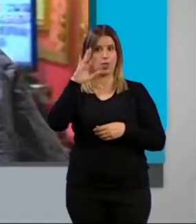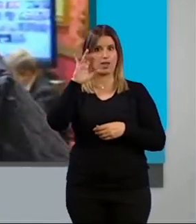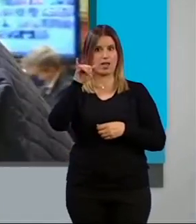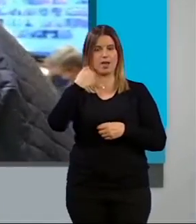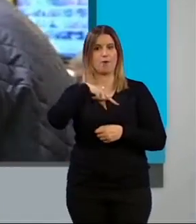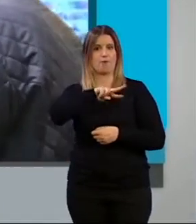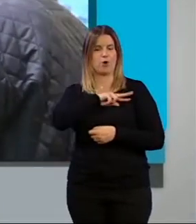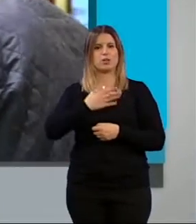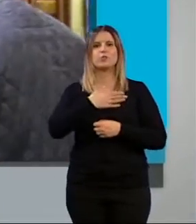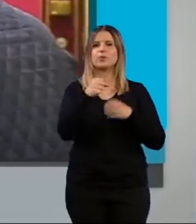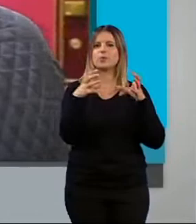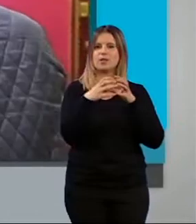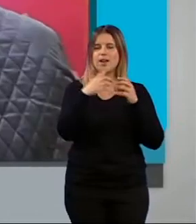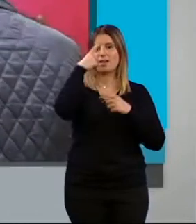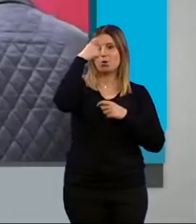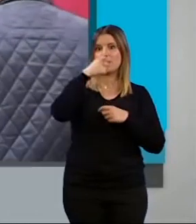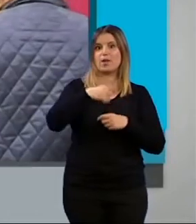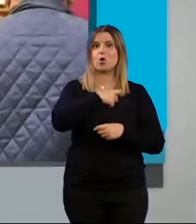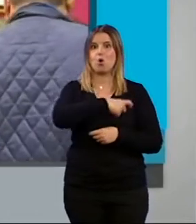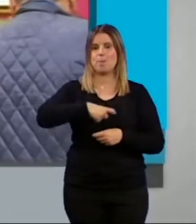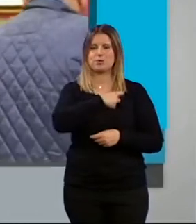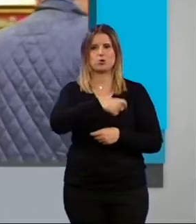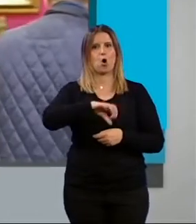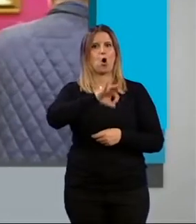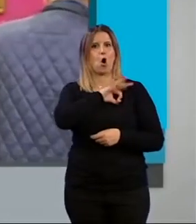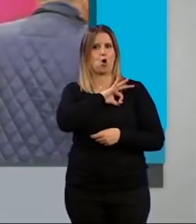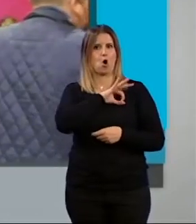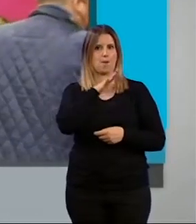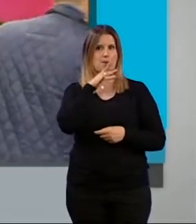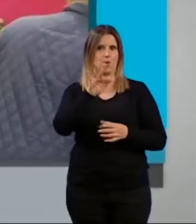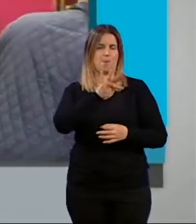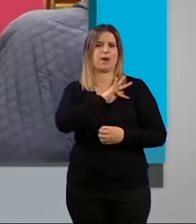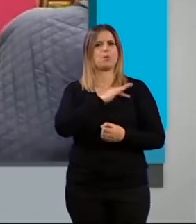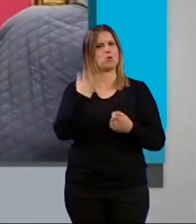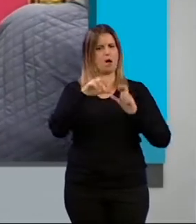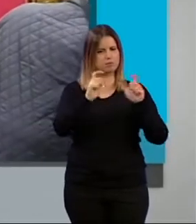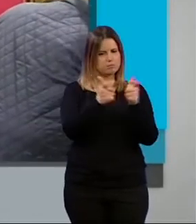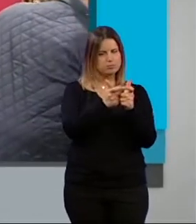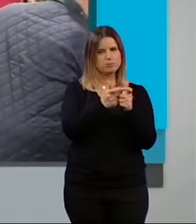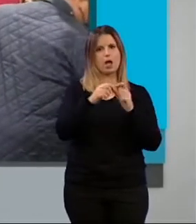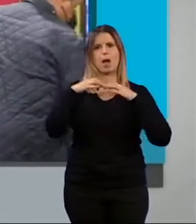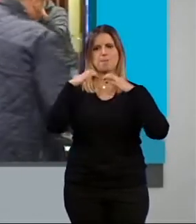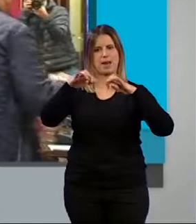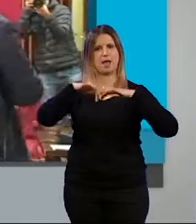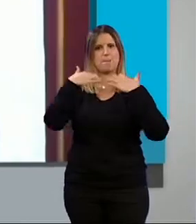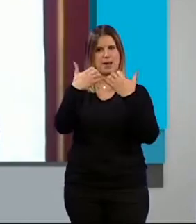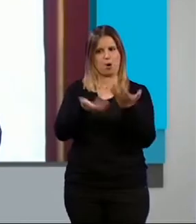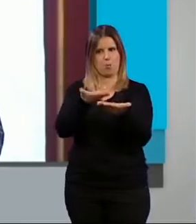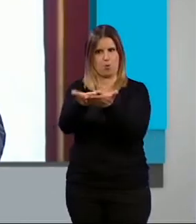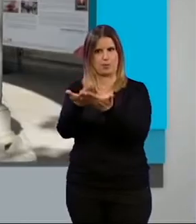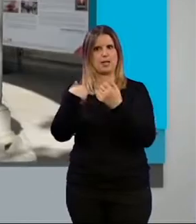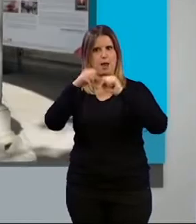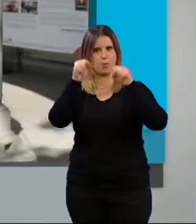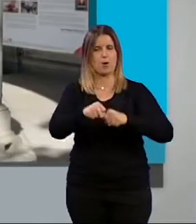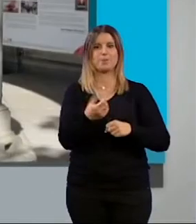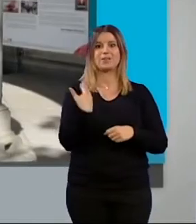ha recordado que la comisión de honores y distinciones ya se reunió y presentó sus propuestas al pleno y fueron aprobadas. En el pasado pleno del